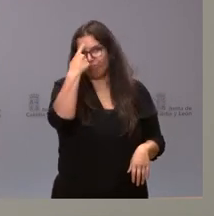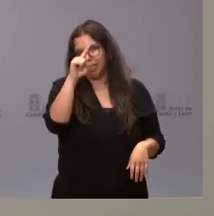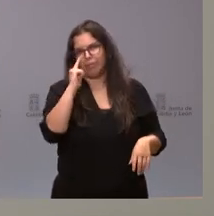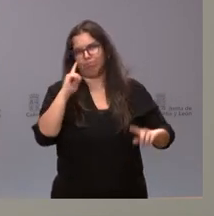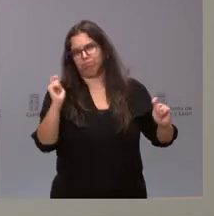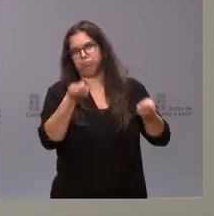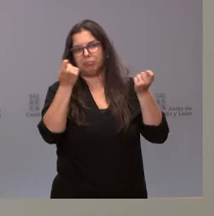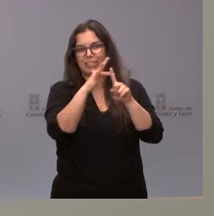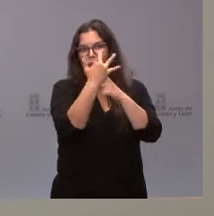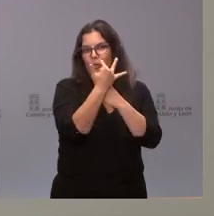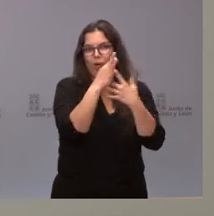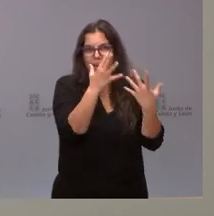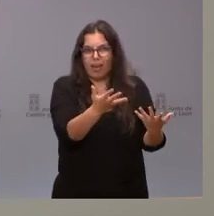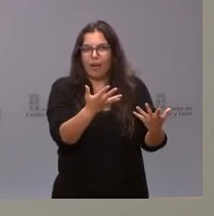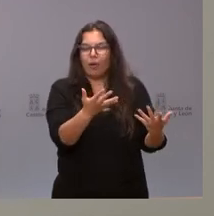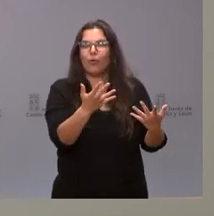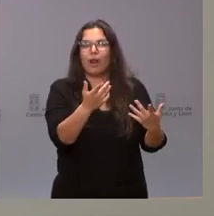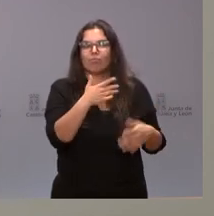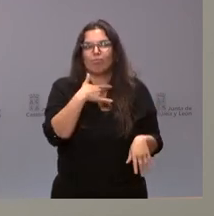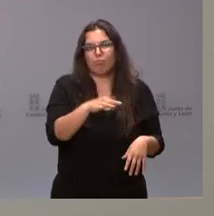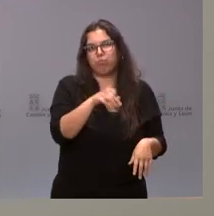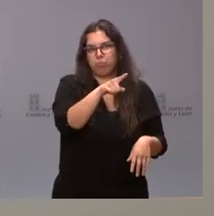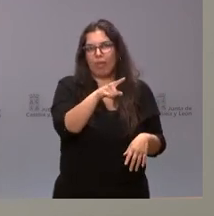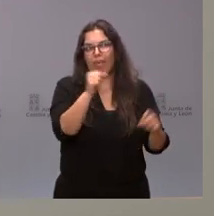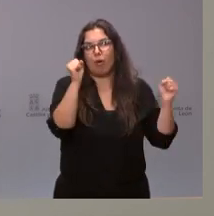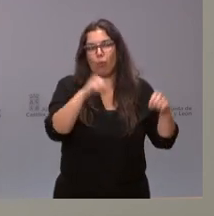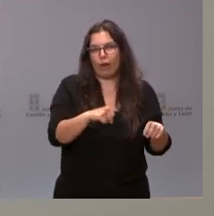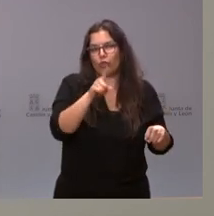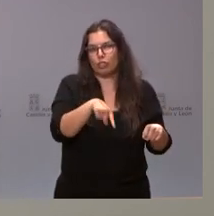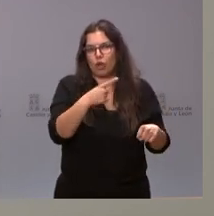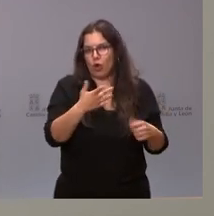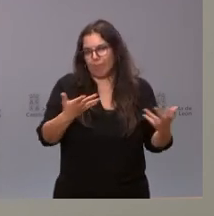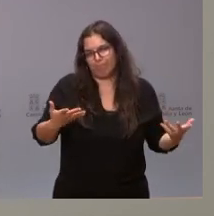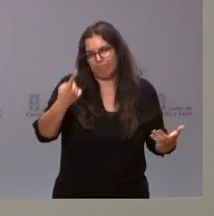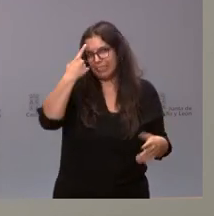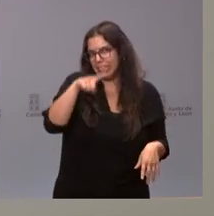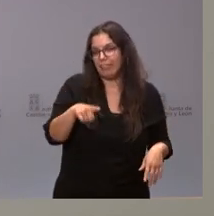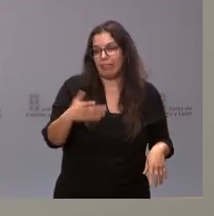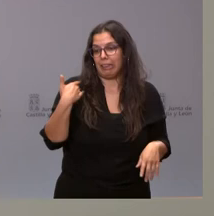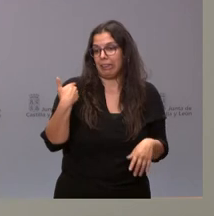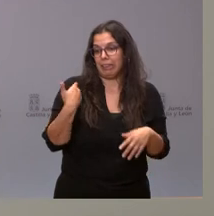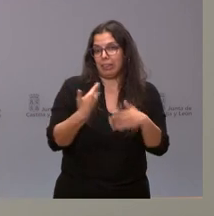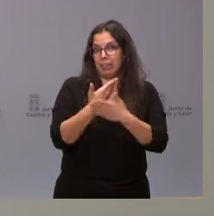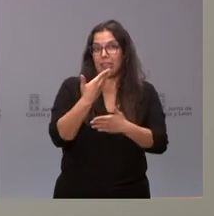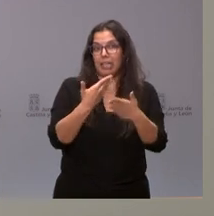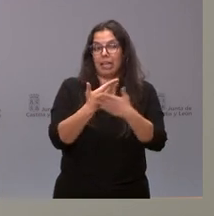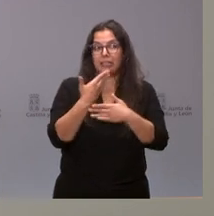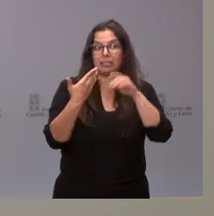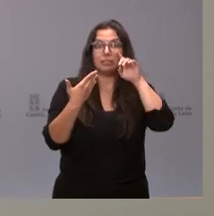es la situación en este momento en torno a la posibilidad del acuerdo, que hace unos días era